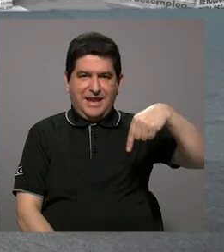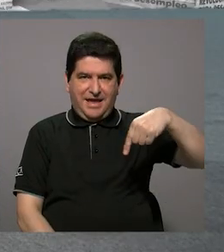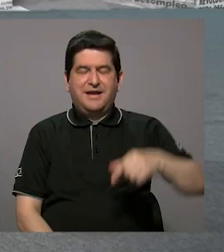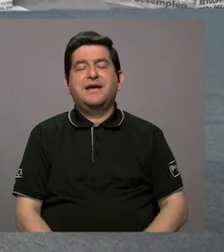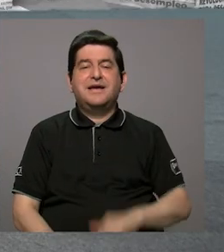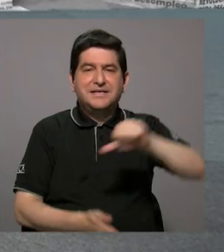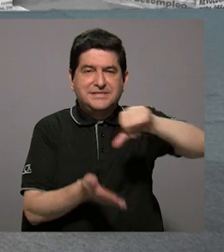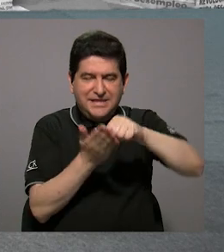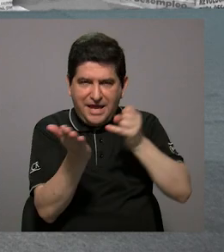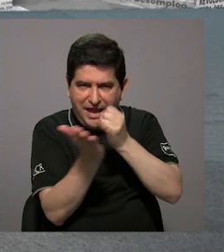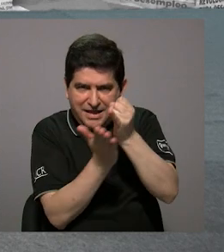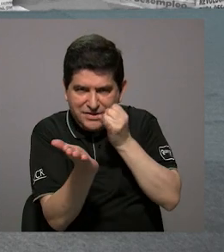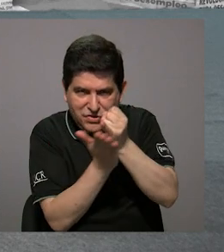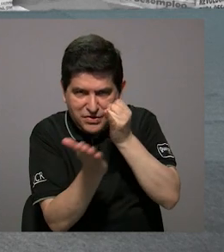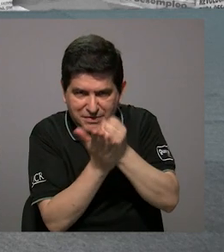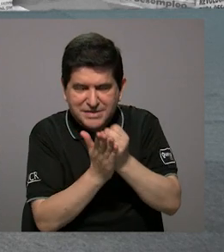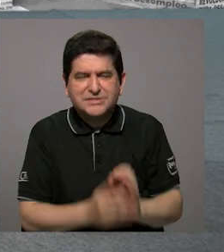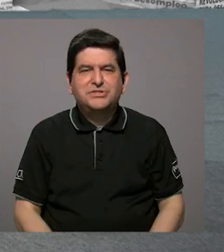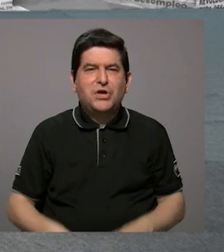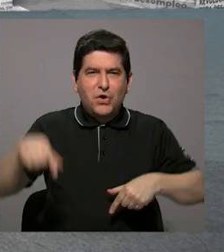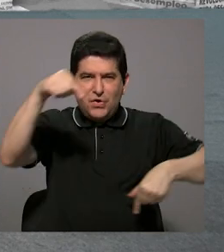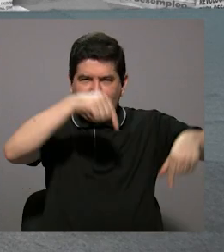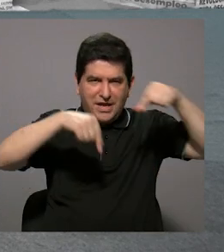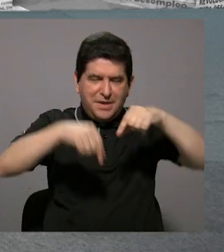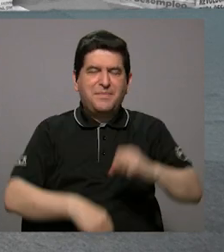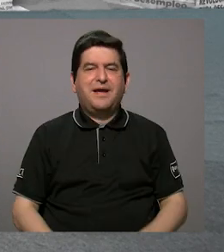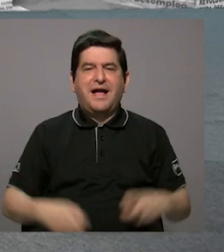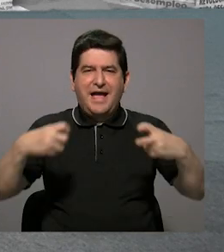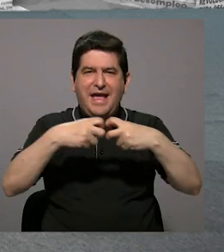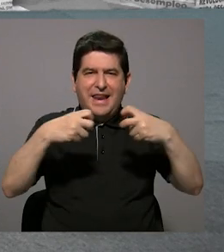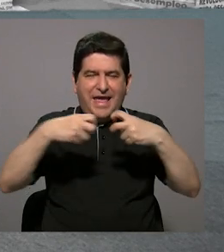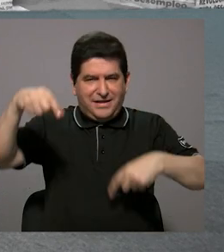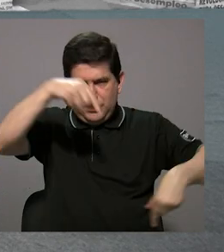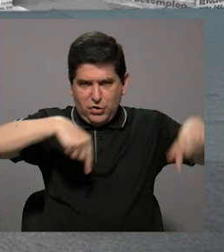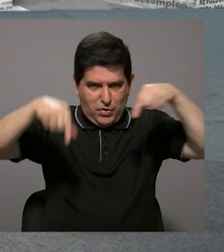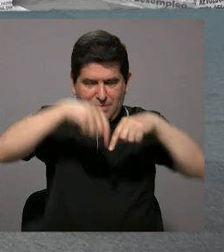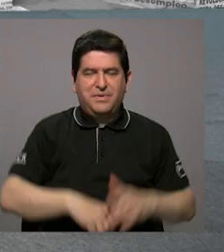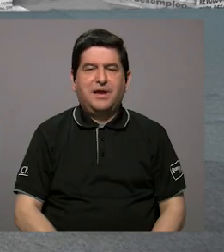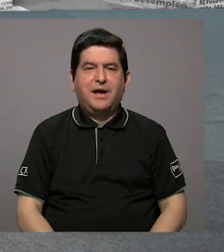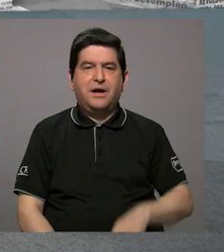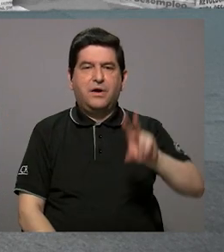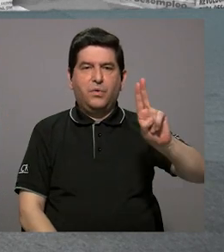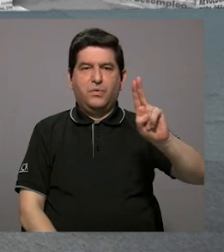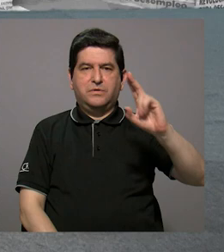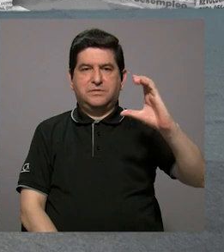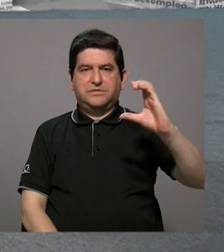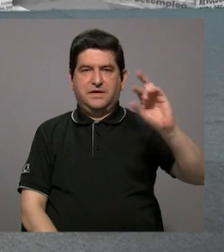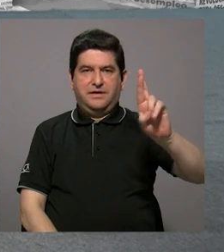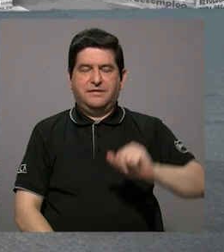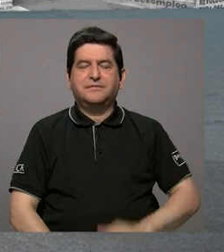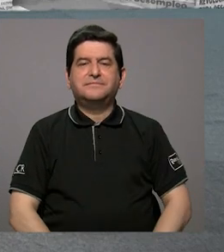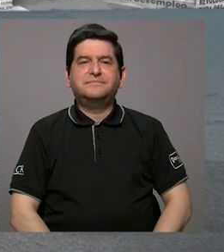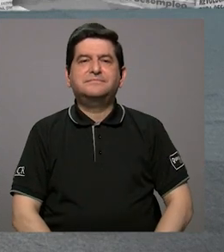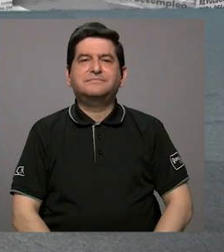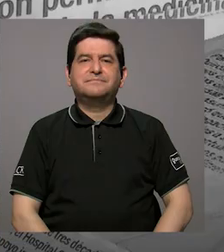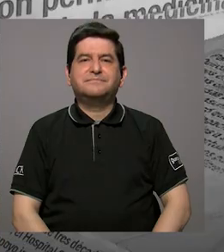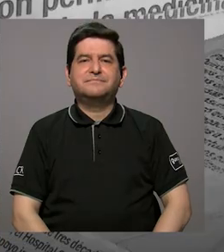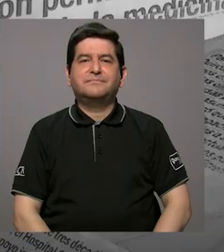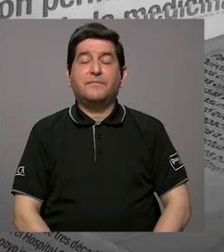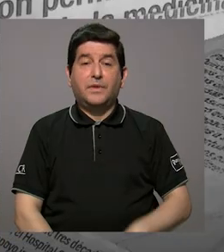Centro de Investigación en Química y Electroquímica y Química de la Universidad de Costa Rica.